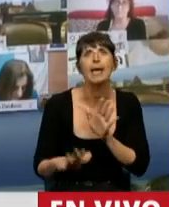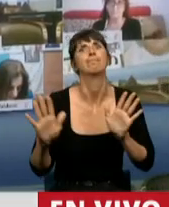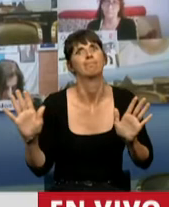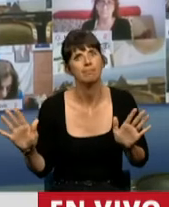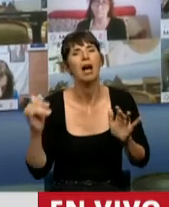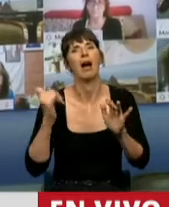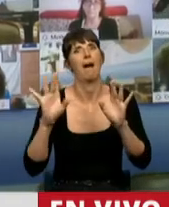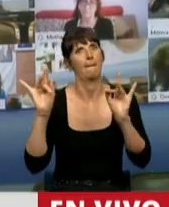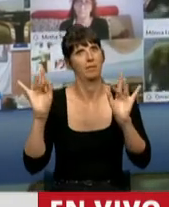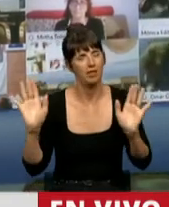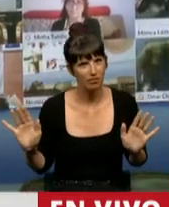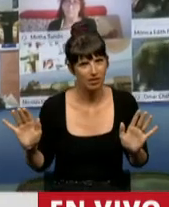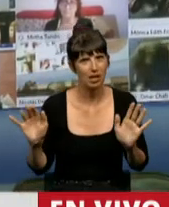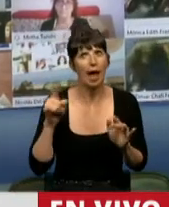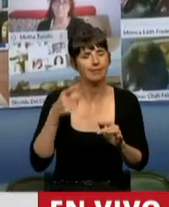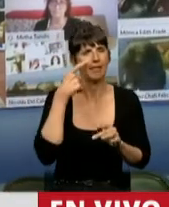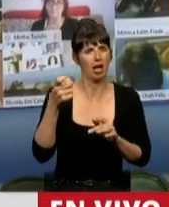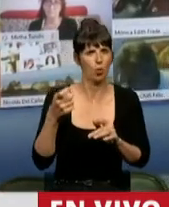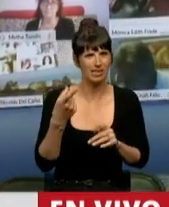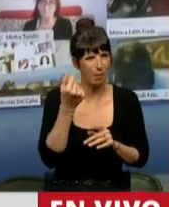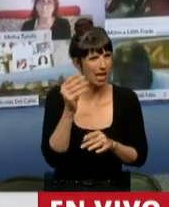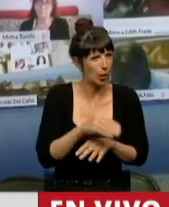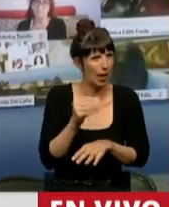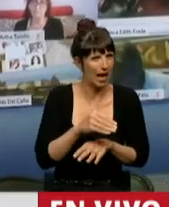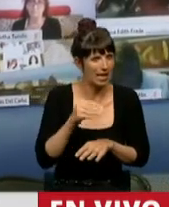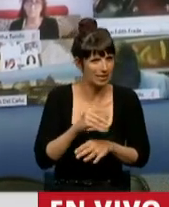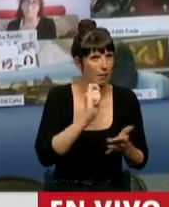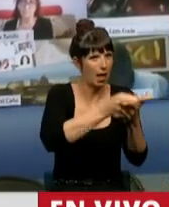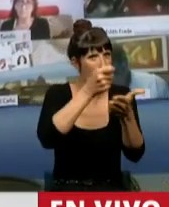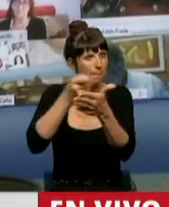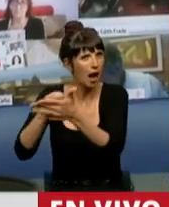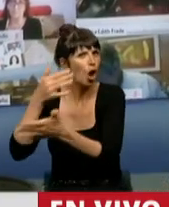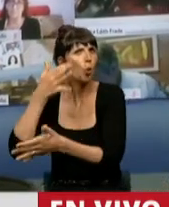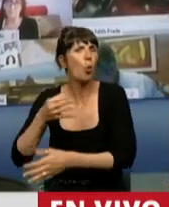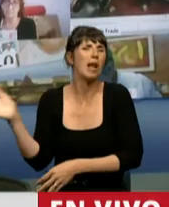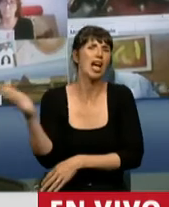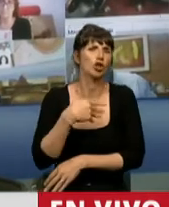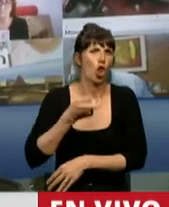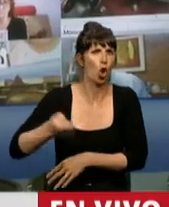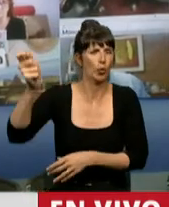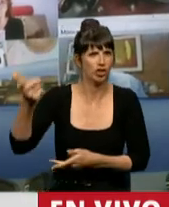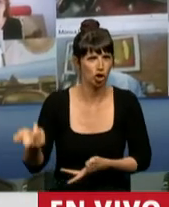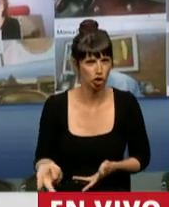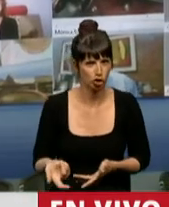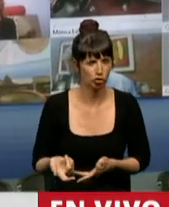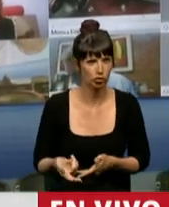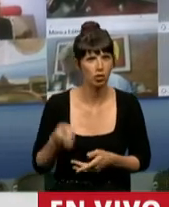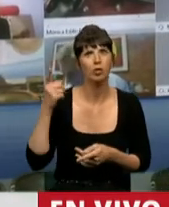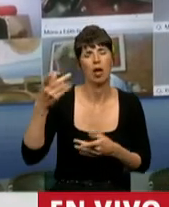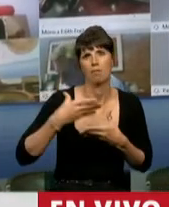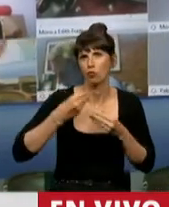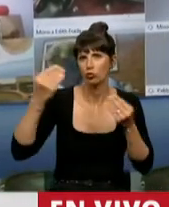nos encontrábamos que muchas veces no alcanzaba el dinero para pagar a todos los juicios que han sido, inclusive muchos de ellos,